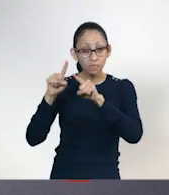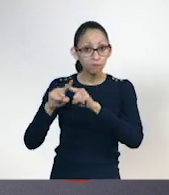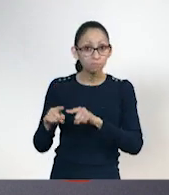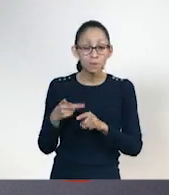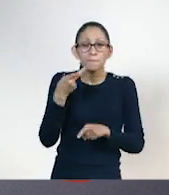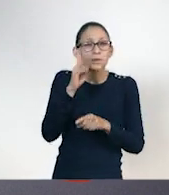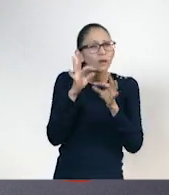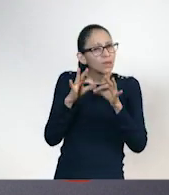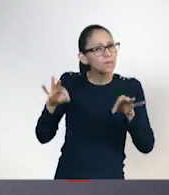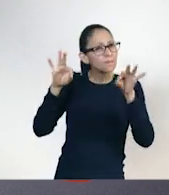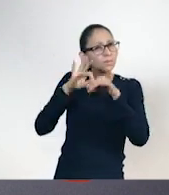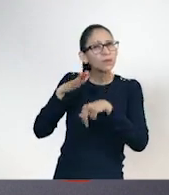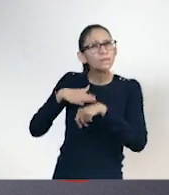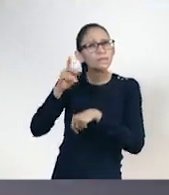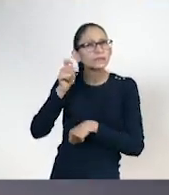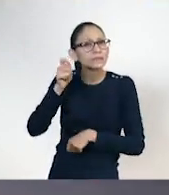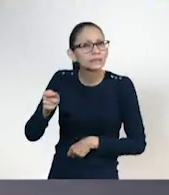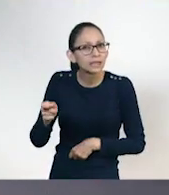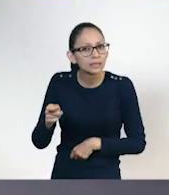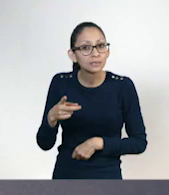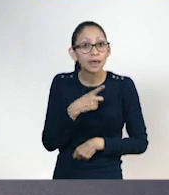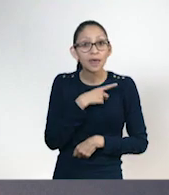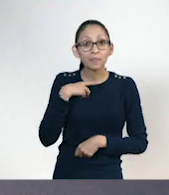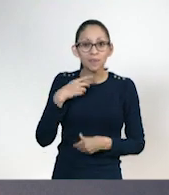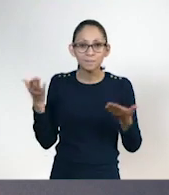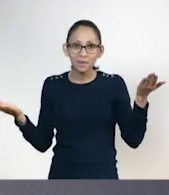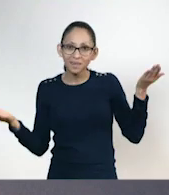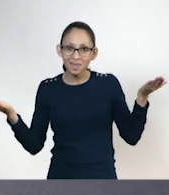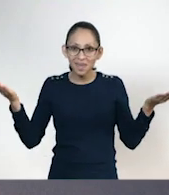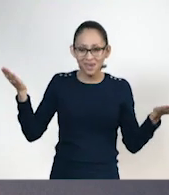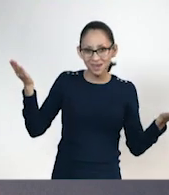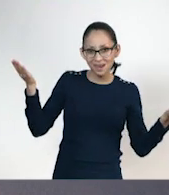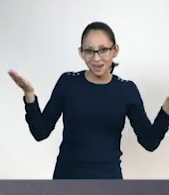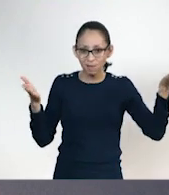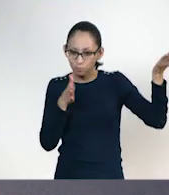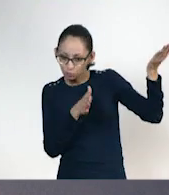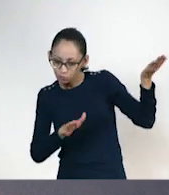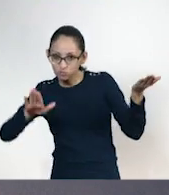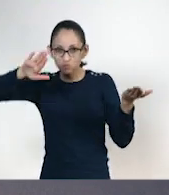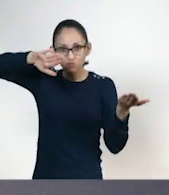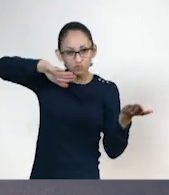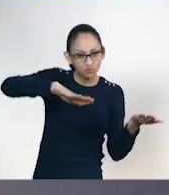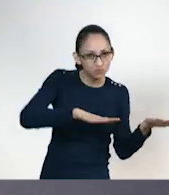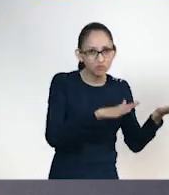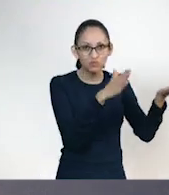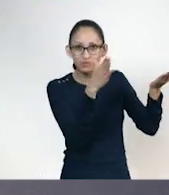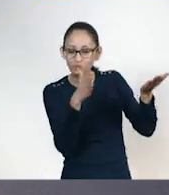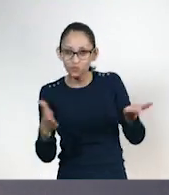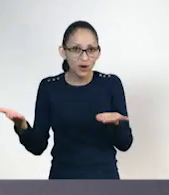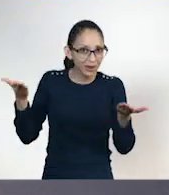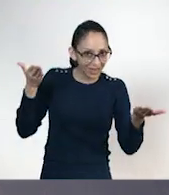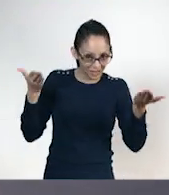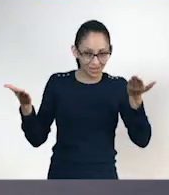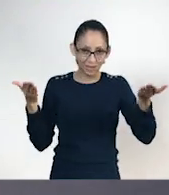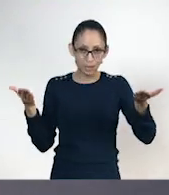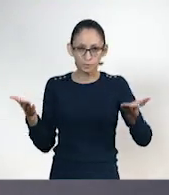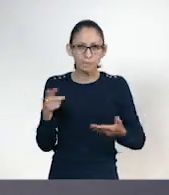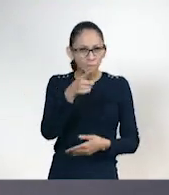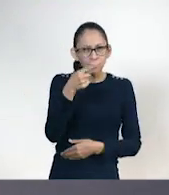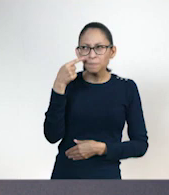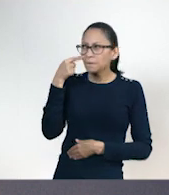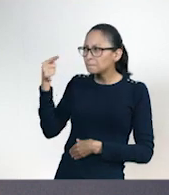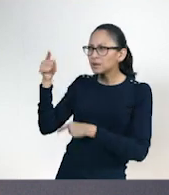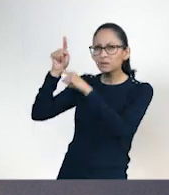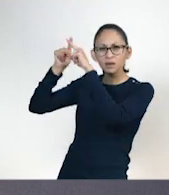hiciste ahorita, es mantener el equilibrio sobre las olas. Como pudimos ver, existe una